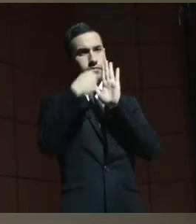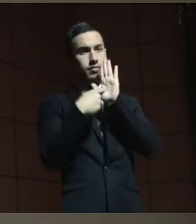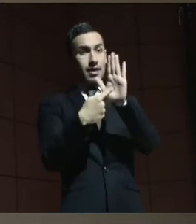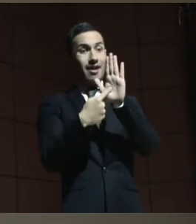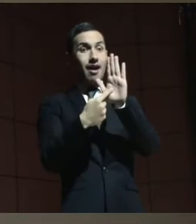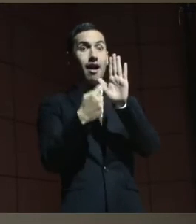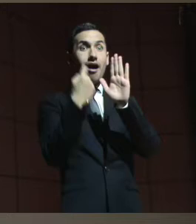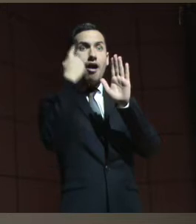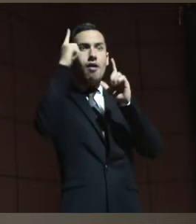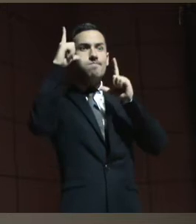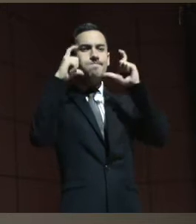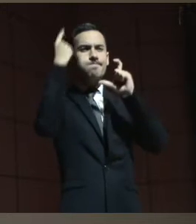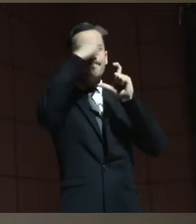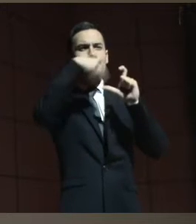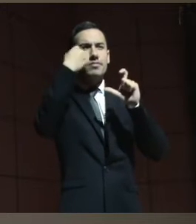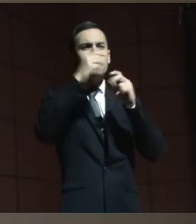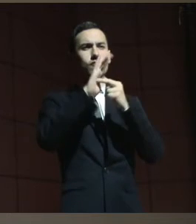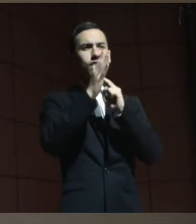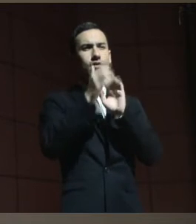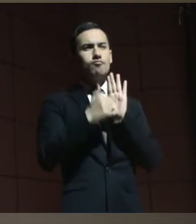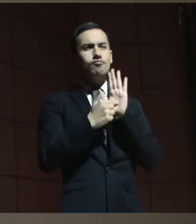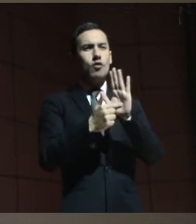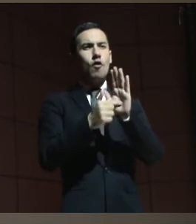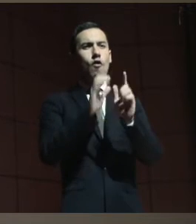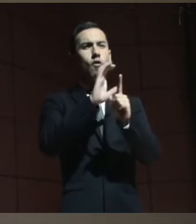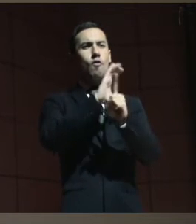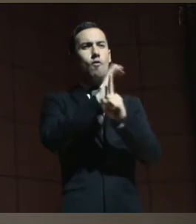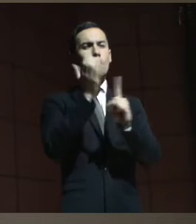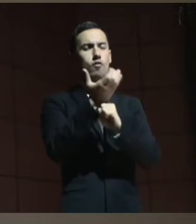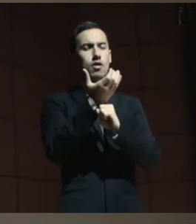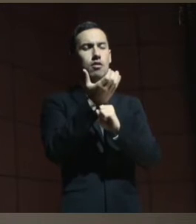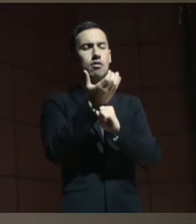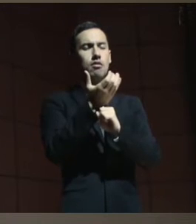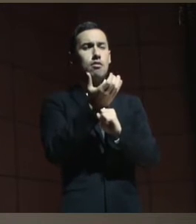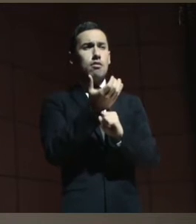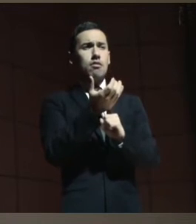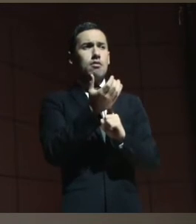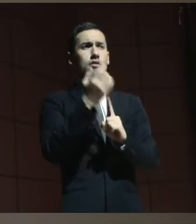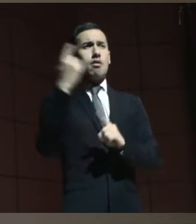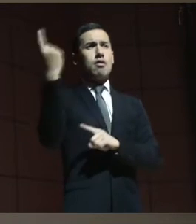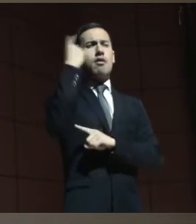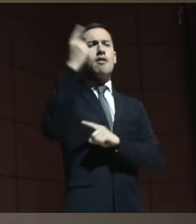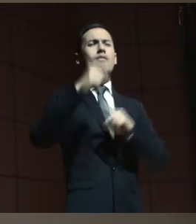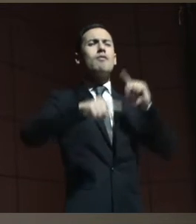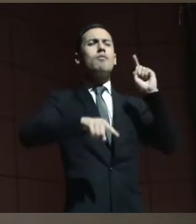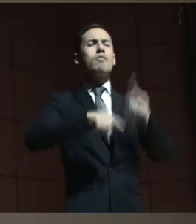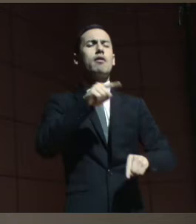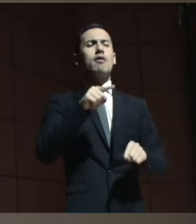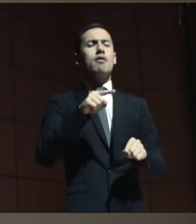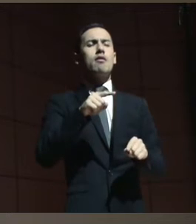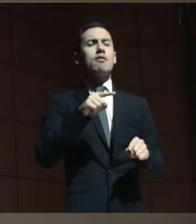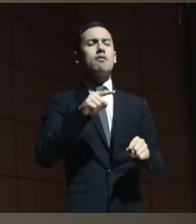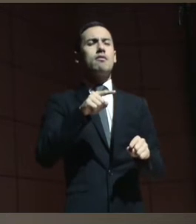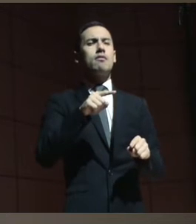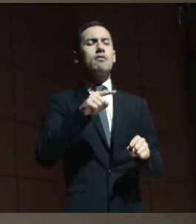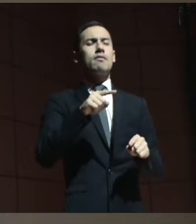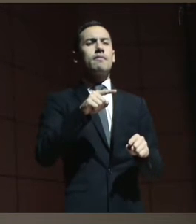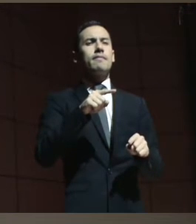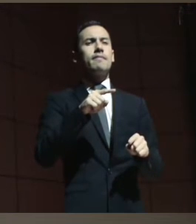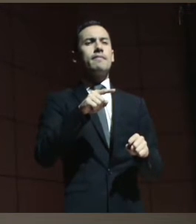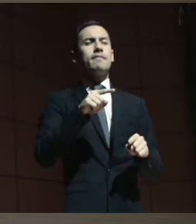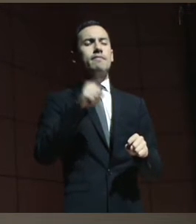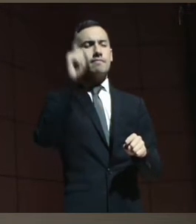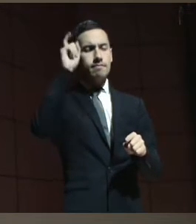da sentido entonces a nuestra intervención cultural. Y no es posible nada de lo que hagamos si no tenemos esta